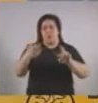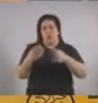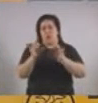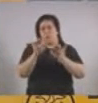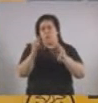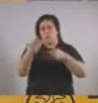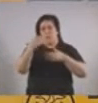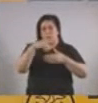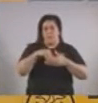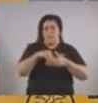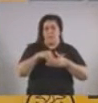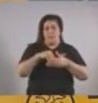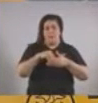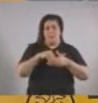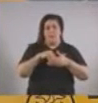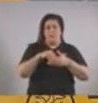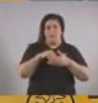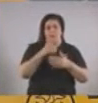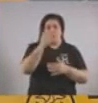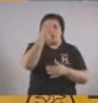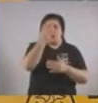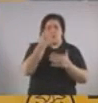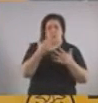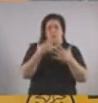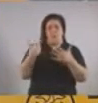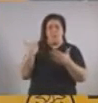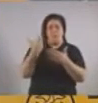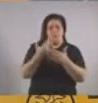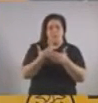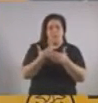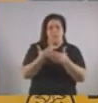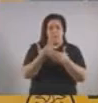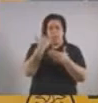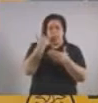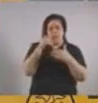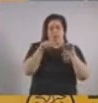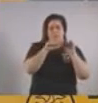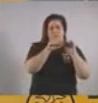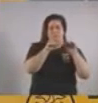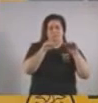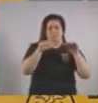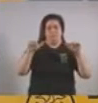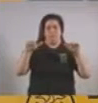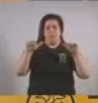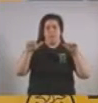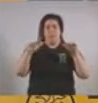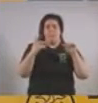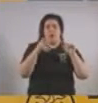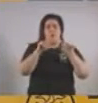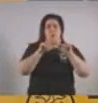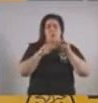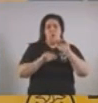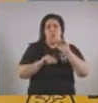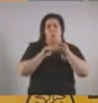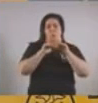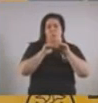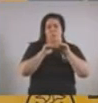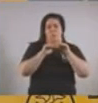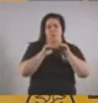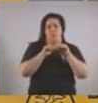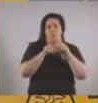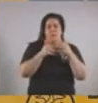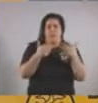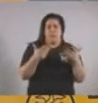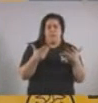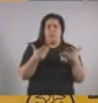días está estabilizado después de la subida grande, pero estabilizado en un nivel alto. Eso nos lleva